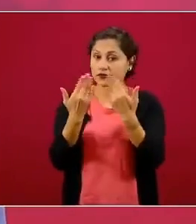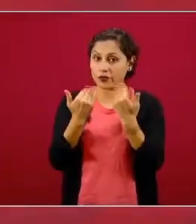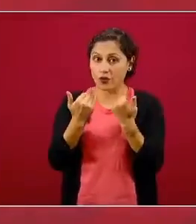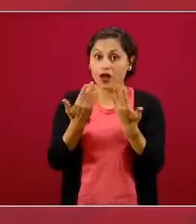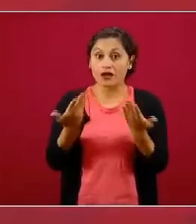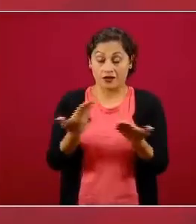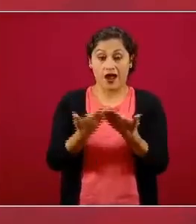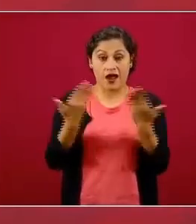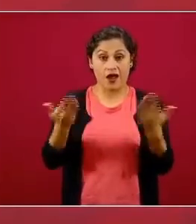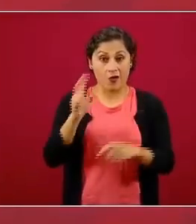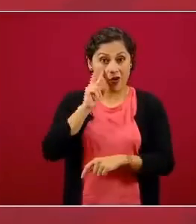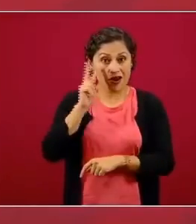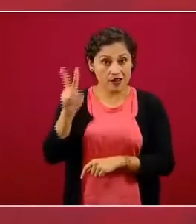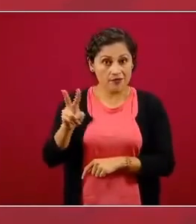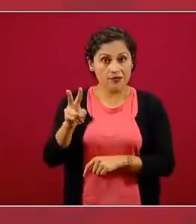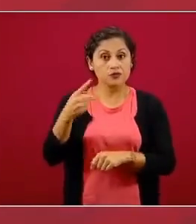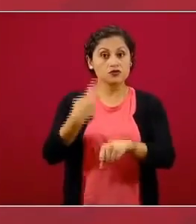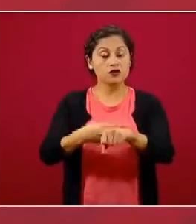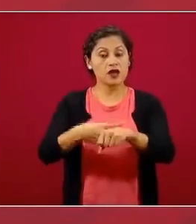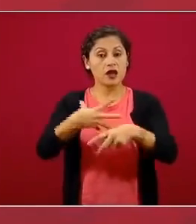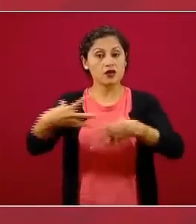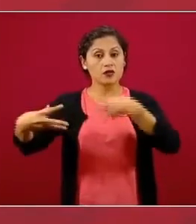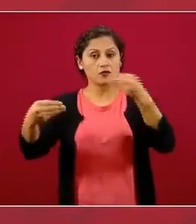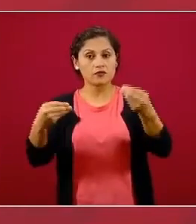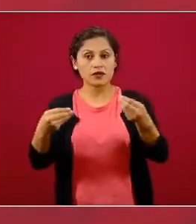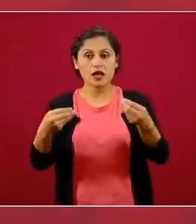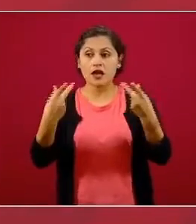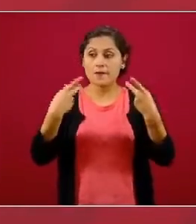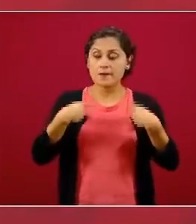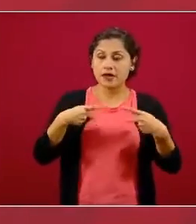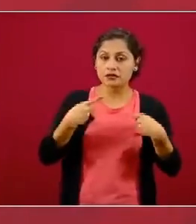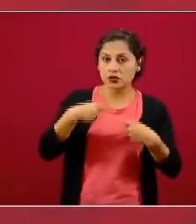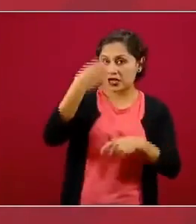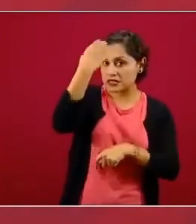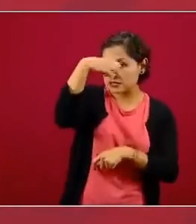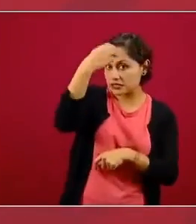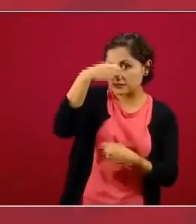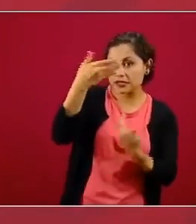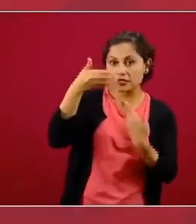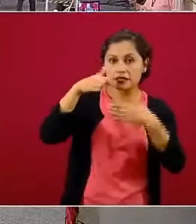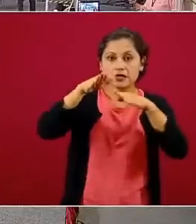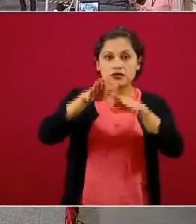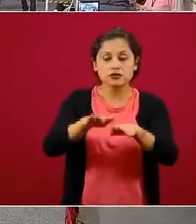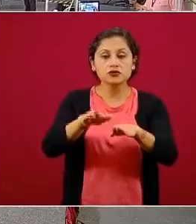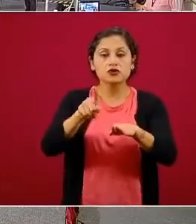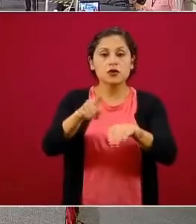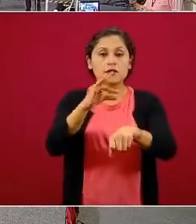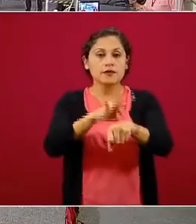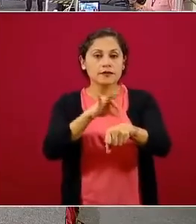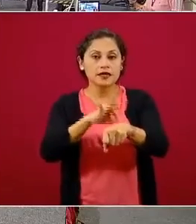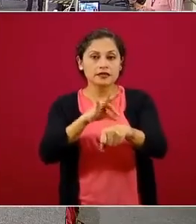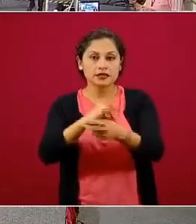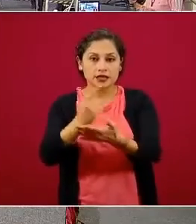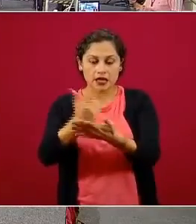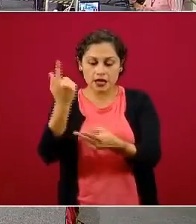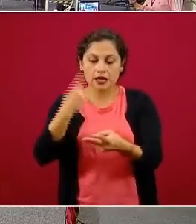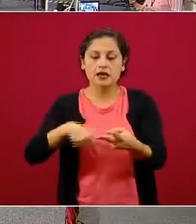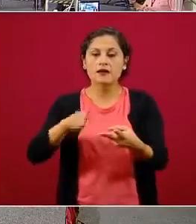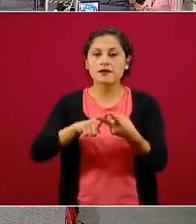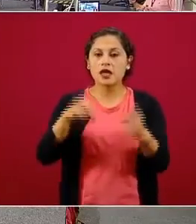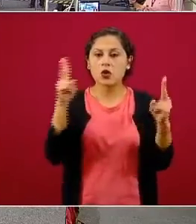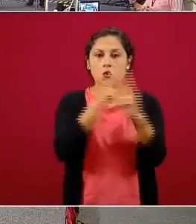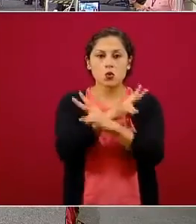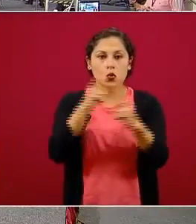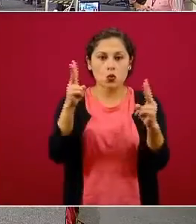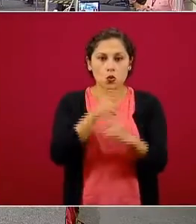vemos con la pandemia de COVID, personas especialistas en medicina crítica, en inhaloterapia, en neumología,